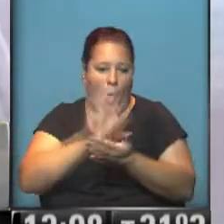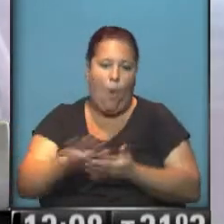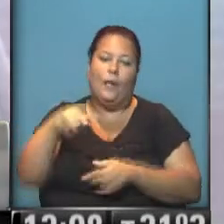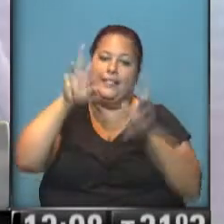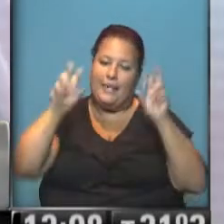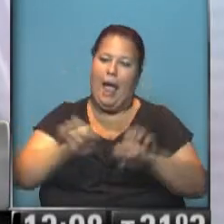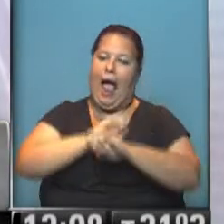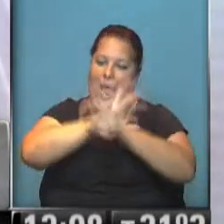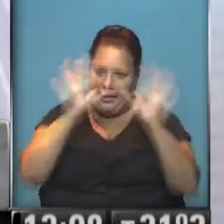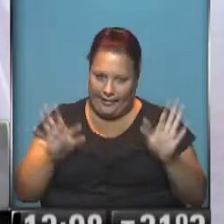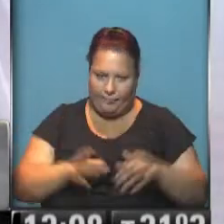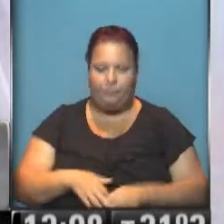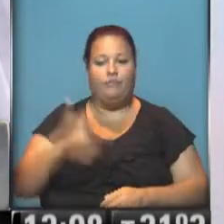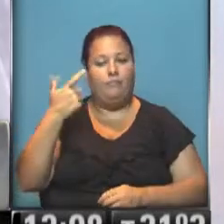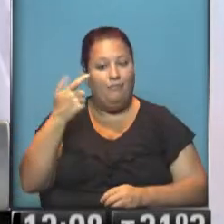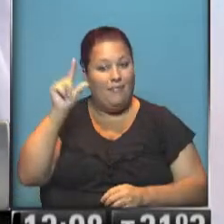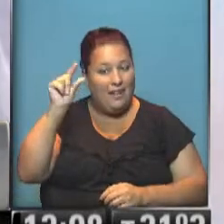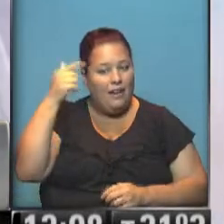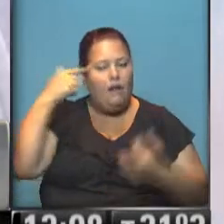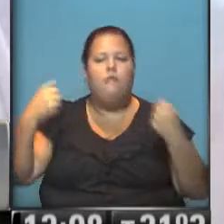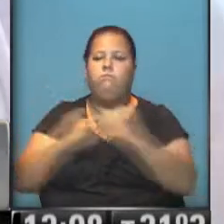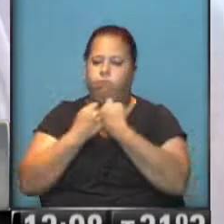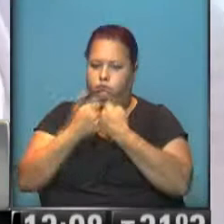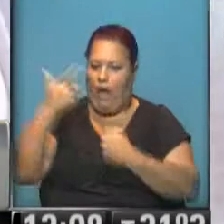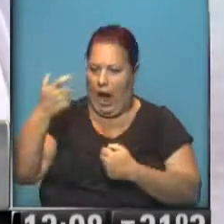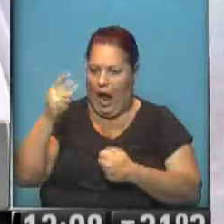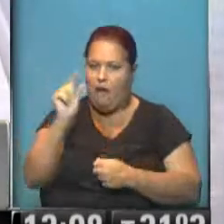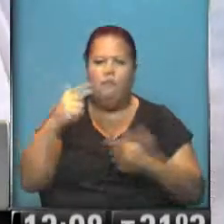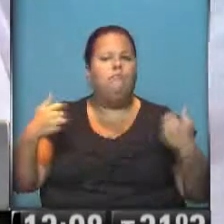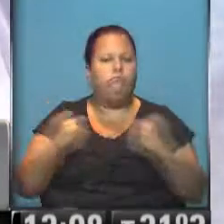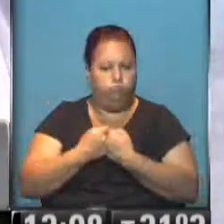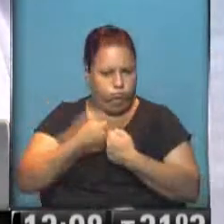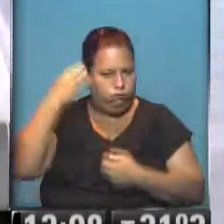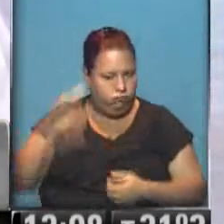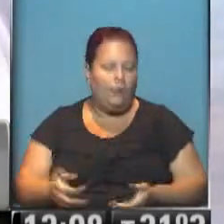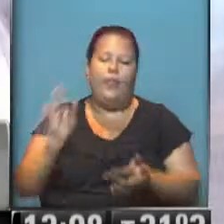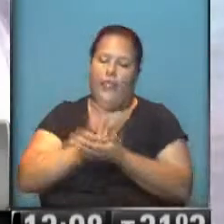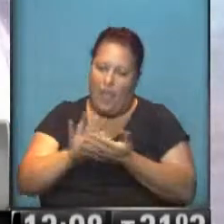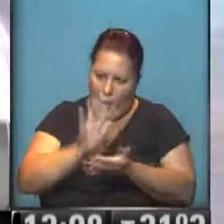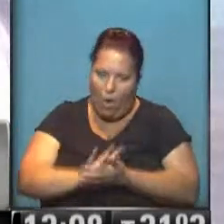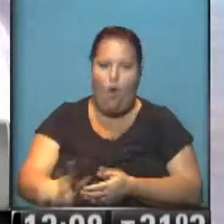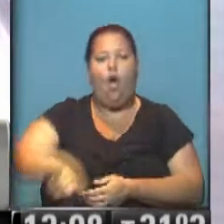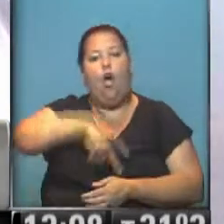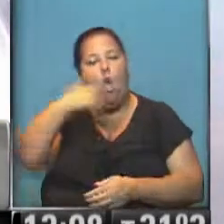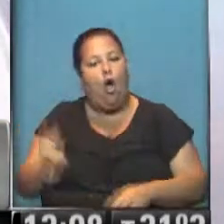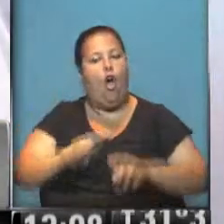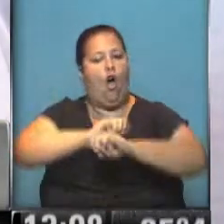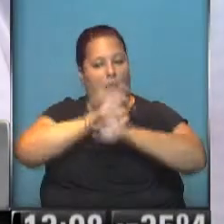tema y lo aclaremos. El proyectil y la vaina coinciden con el arma. De nuevo, otra aclaración